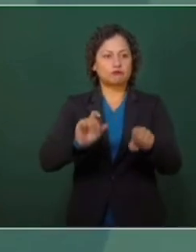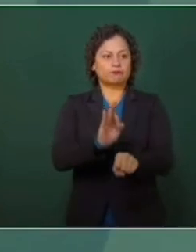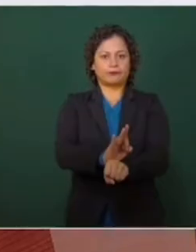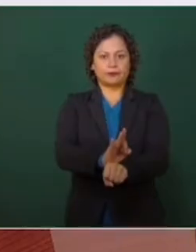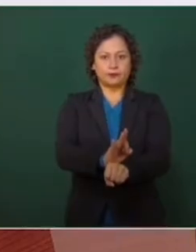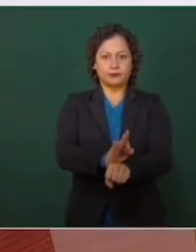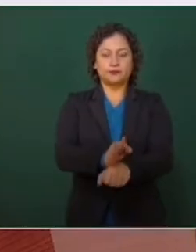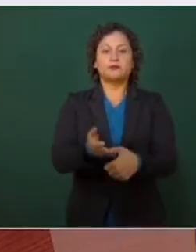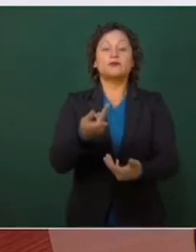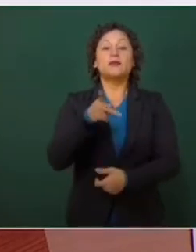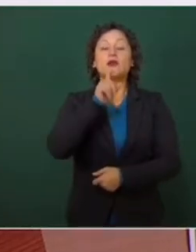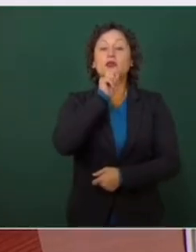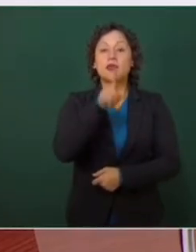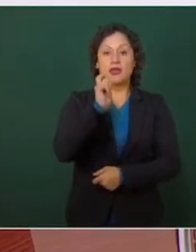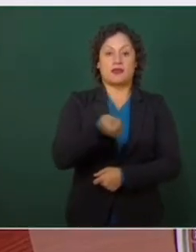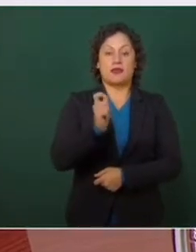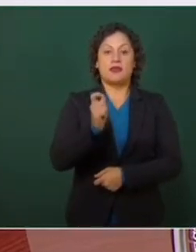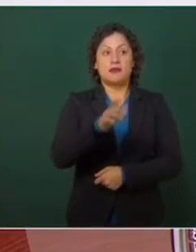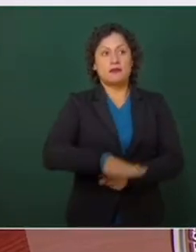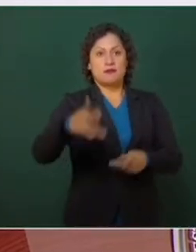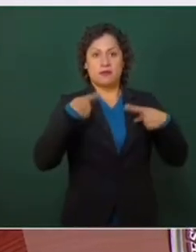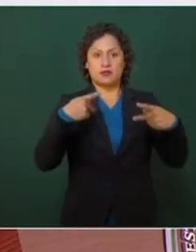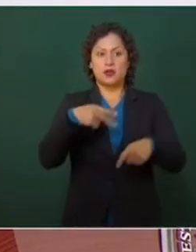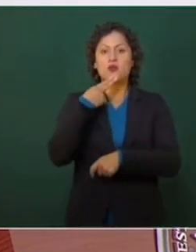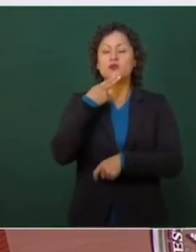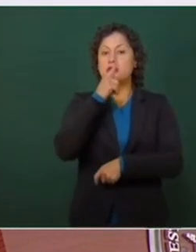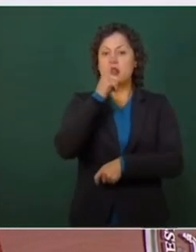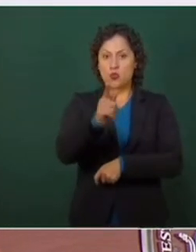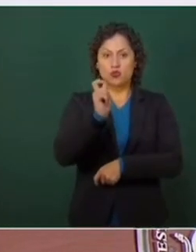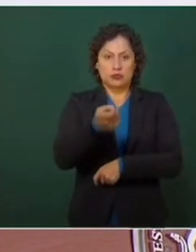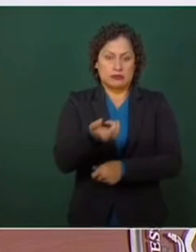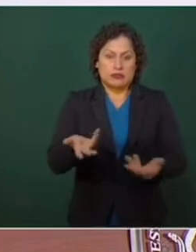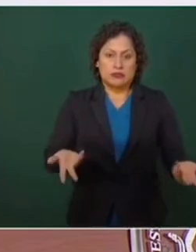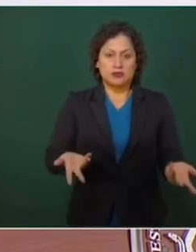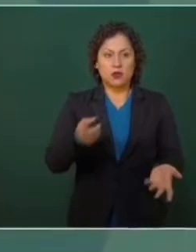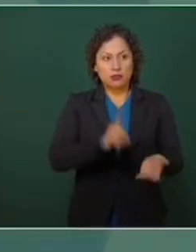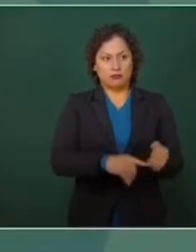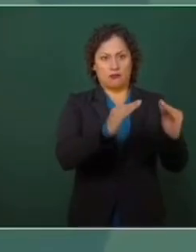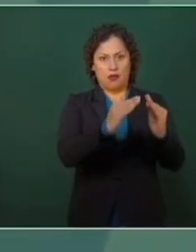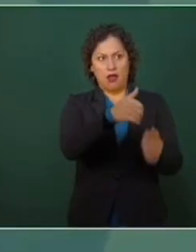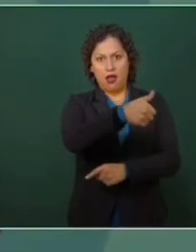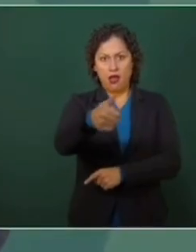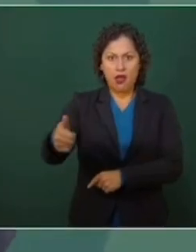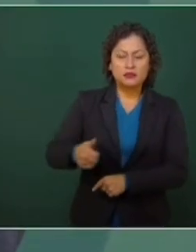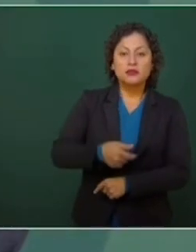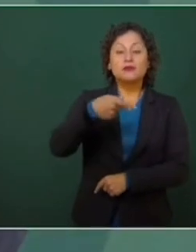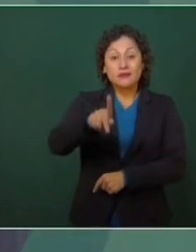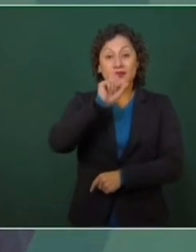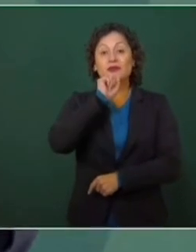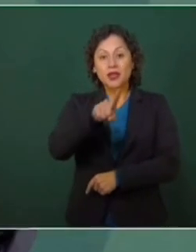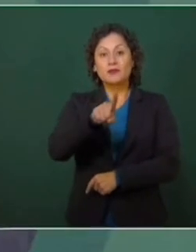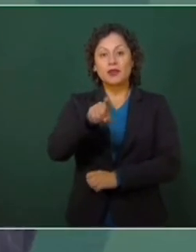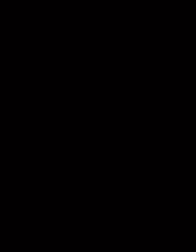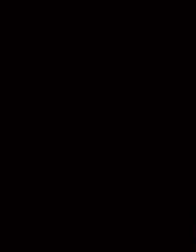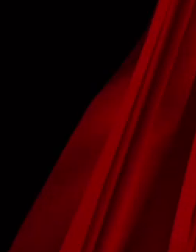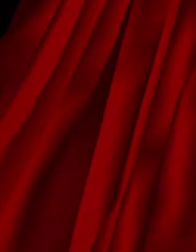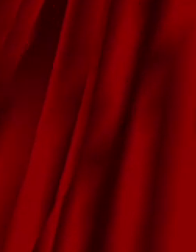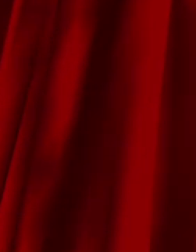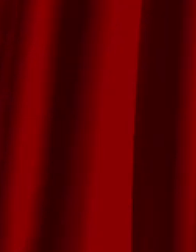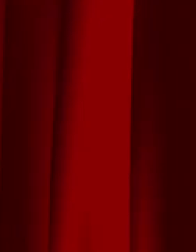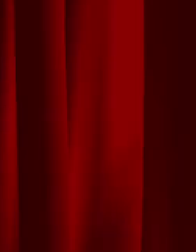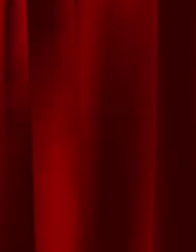en usuarios, consumidores, en nuestras casas, sino también para que no falte la energía eléctrica en las empresas.